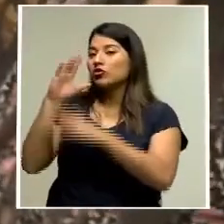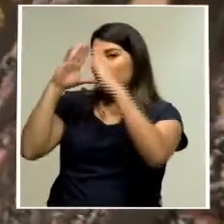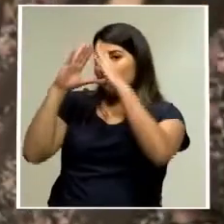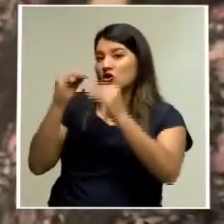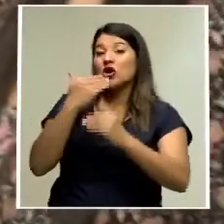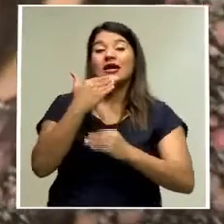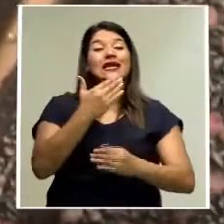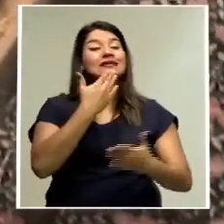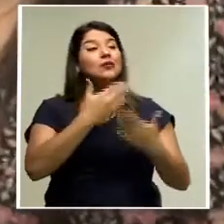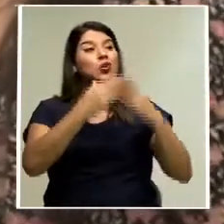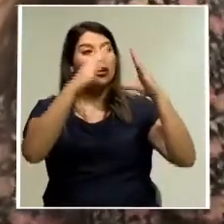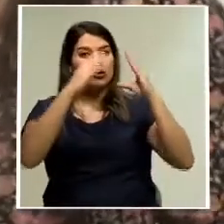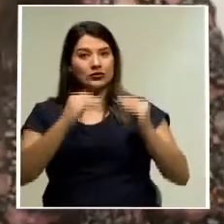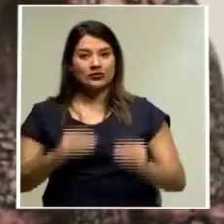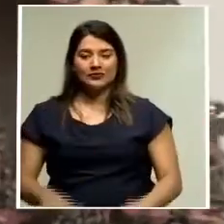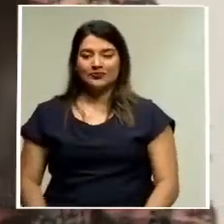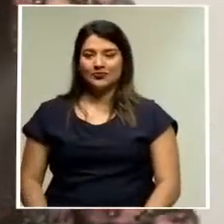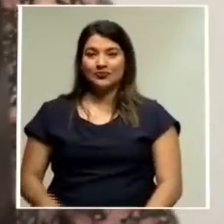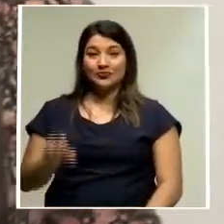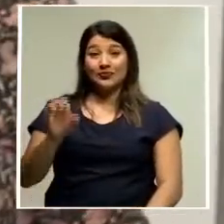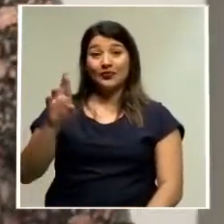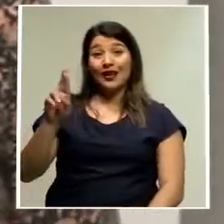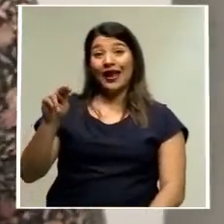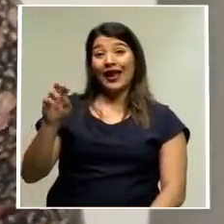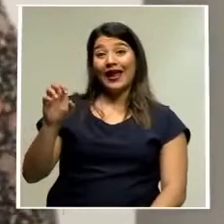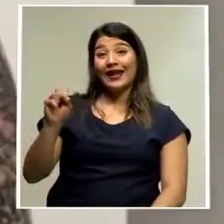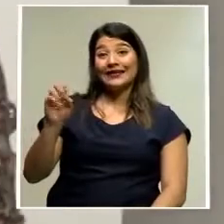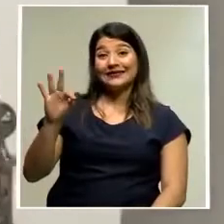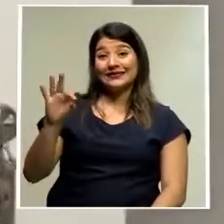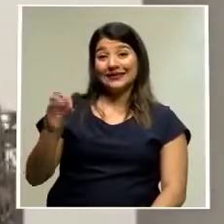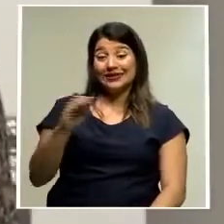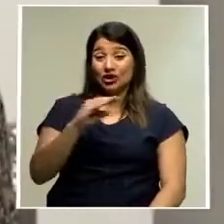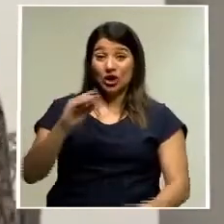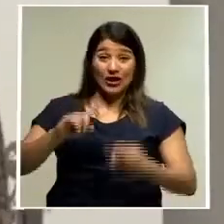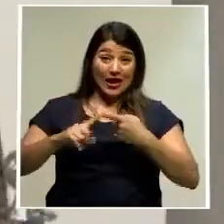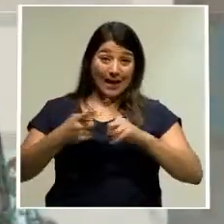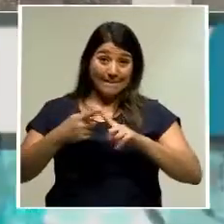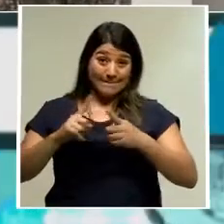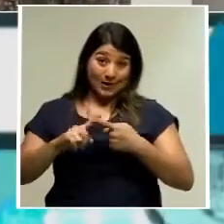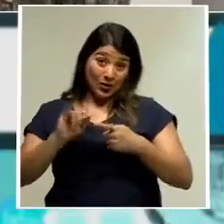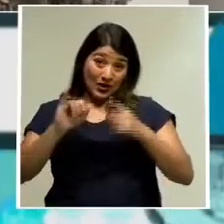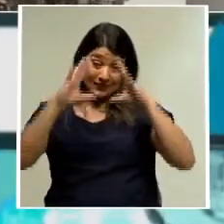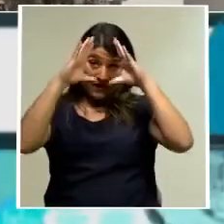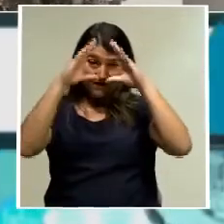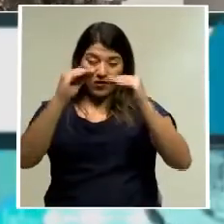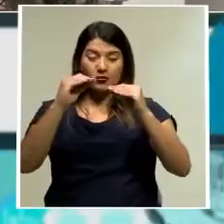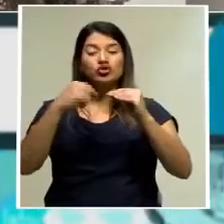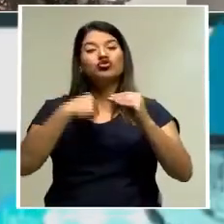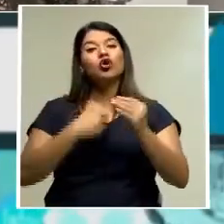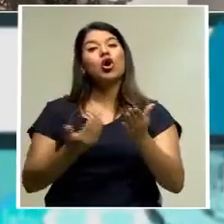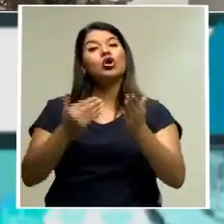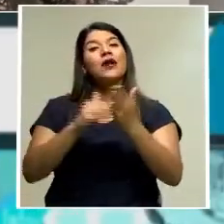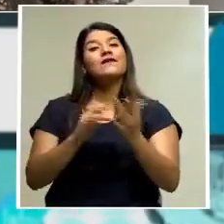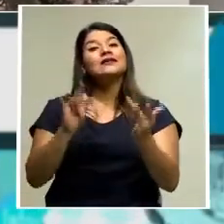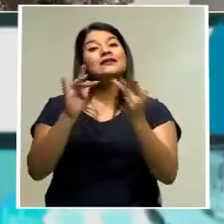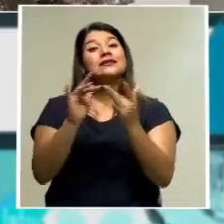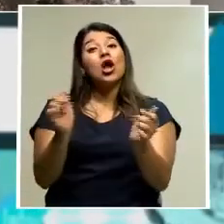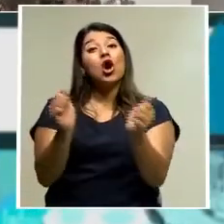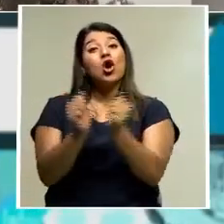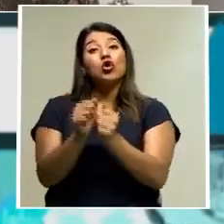gracias y buenas noches. Don Ernesto, amigos televidentes, la información que tenemos de momento, vuelvo con usted al estudio principal donde tiene más noticias. Buenas noches.